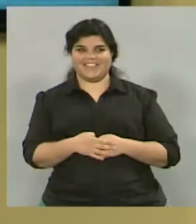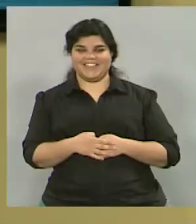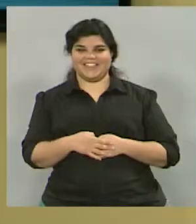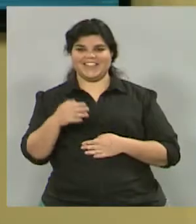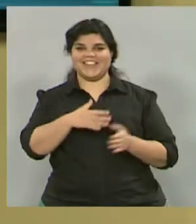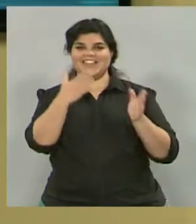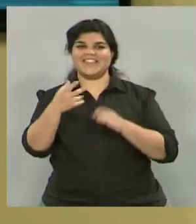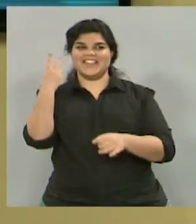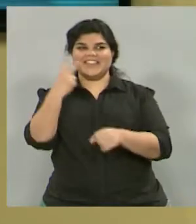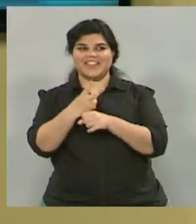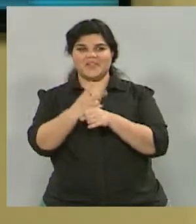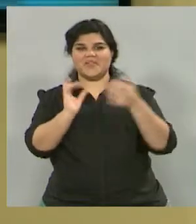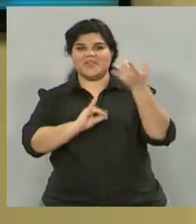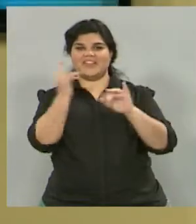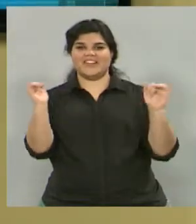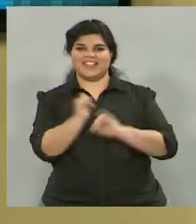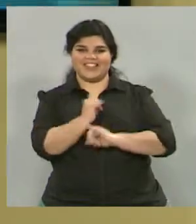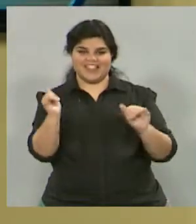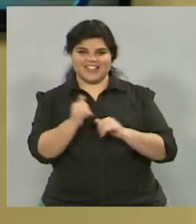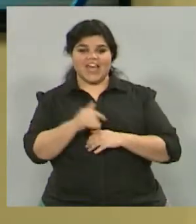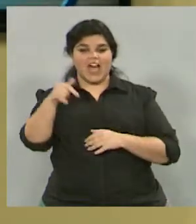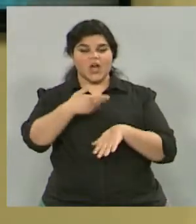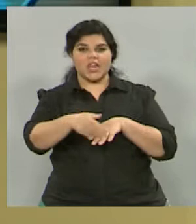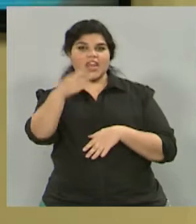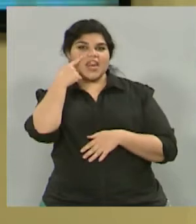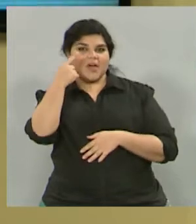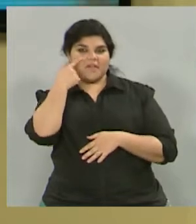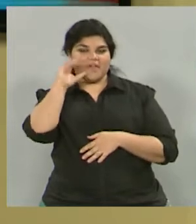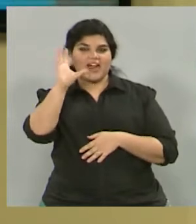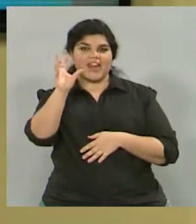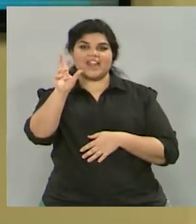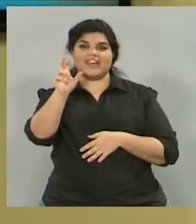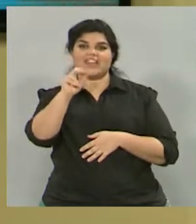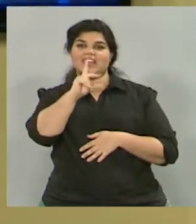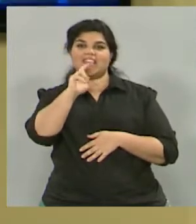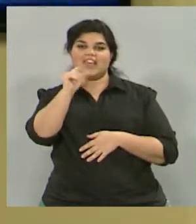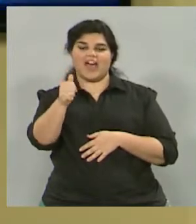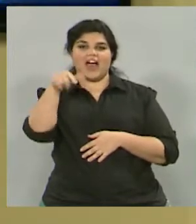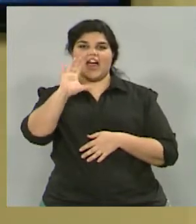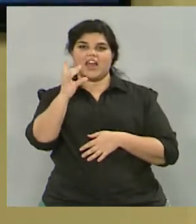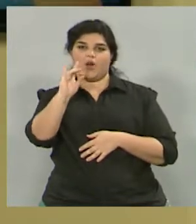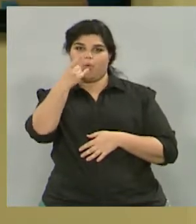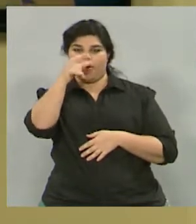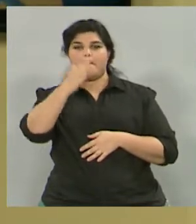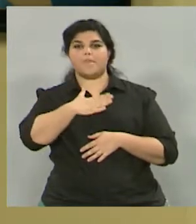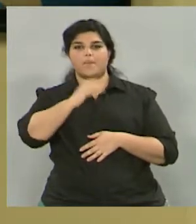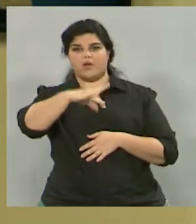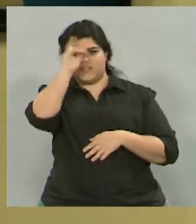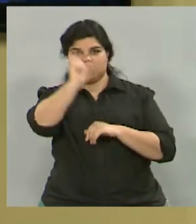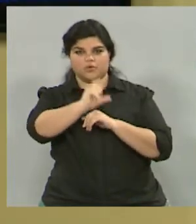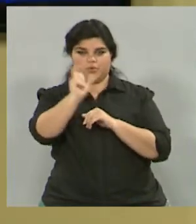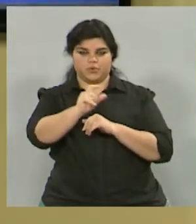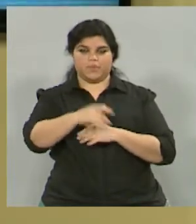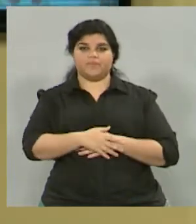El segundo bloque en Unidiversidad Noticias, continuamos en vivo por el canal 30 de la Televisión Digital Abierta, señaló el canal de la Universidad Nacional